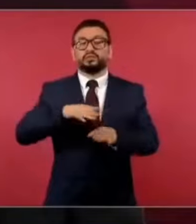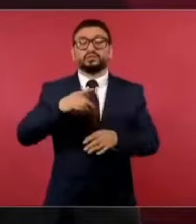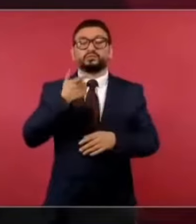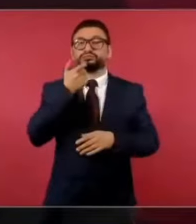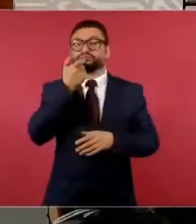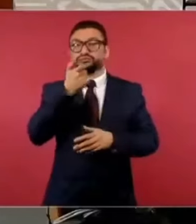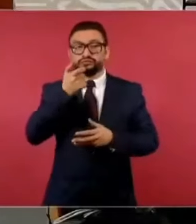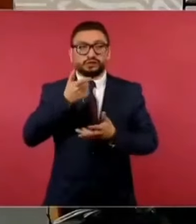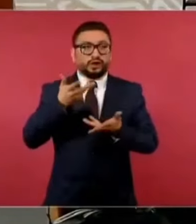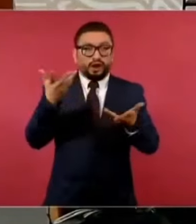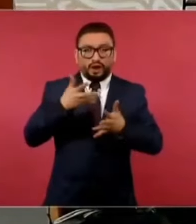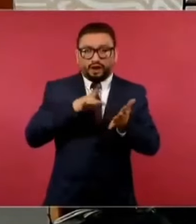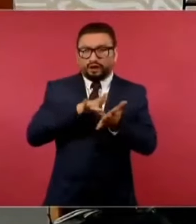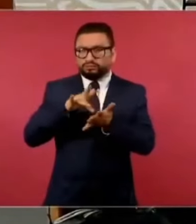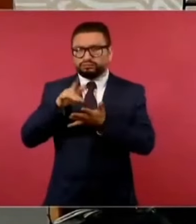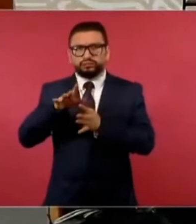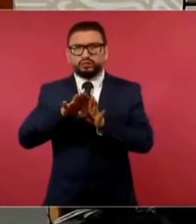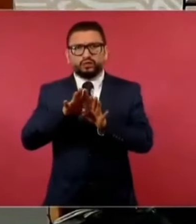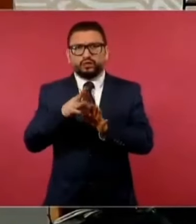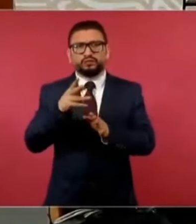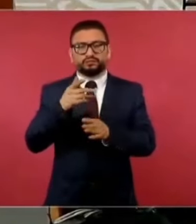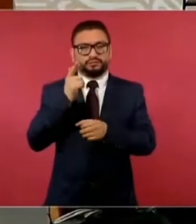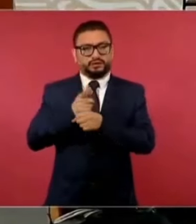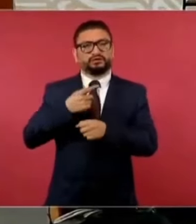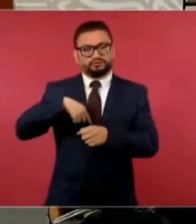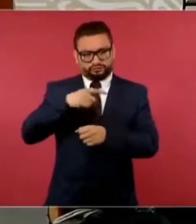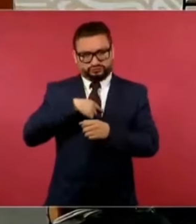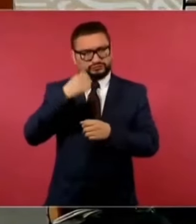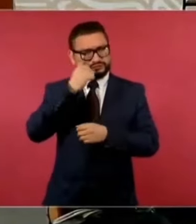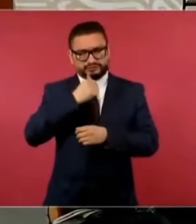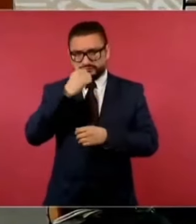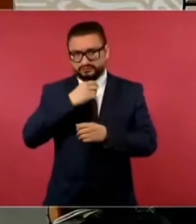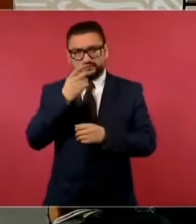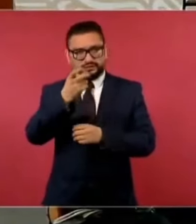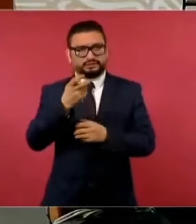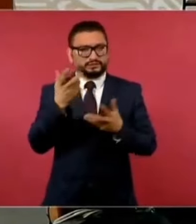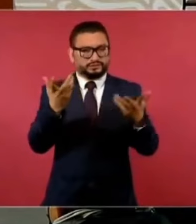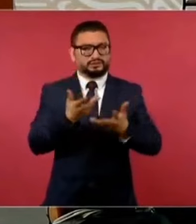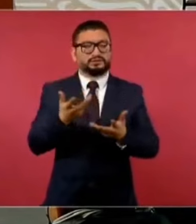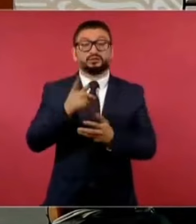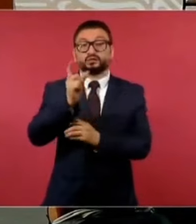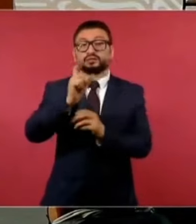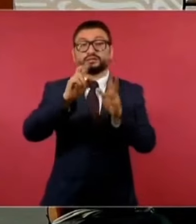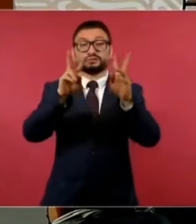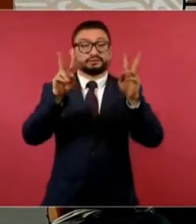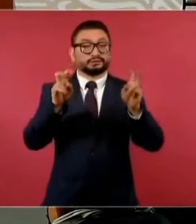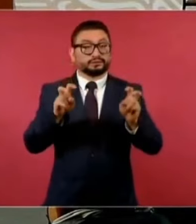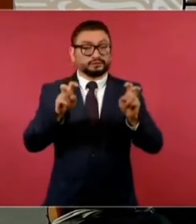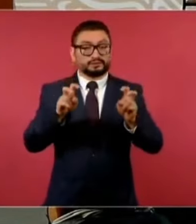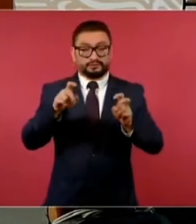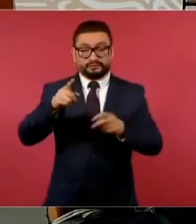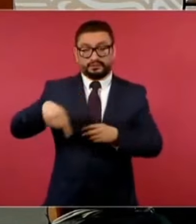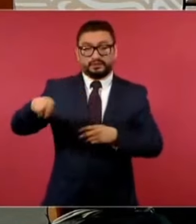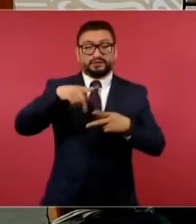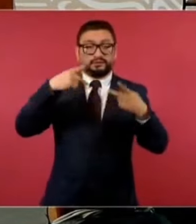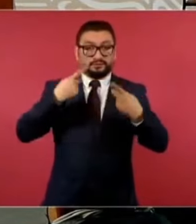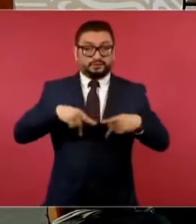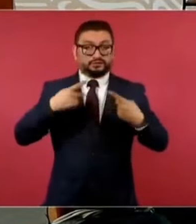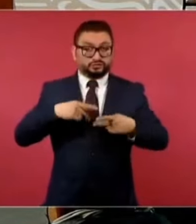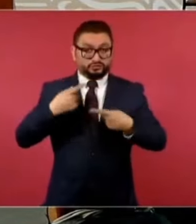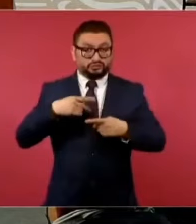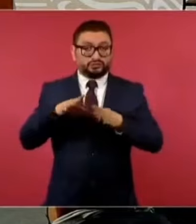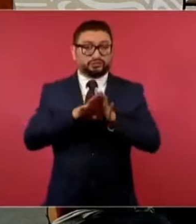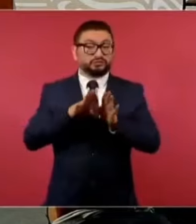Siempre lo hacemos, sobre todo cuando se trata de personas políticamente expuestas,